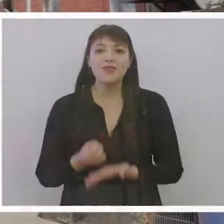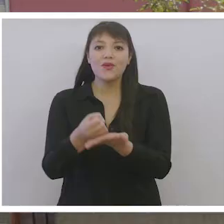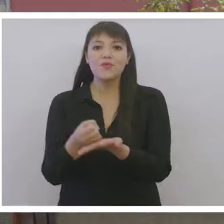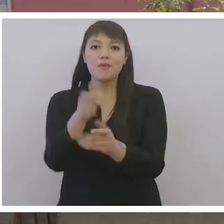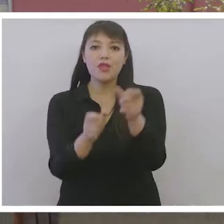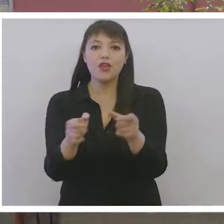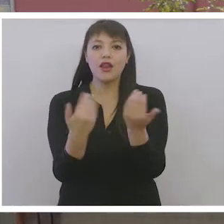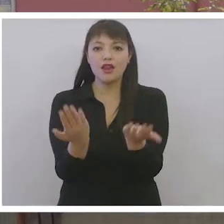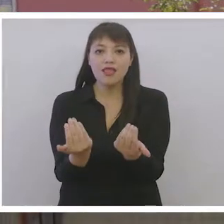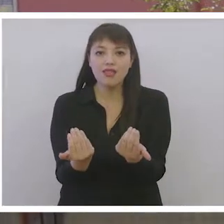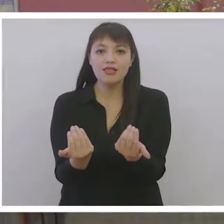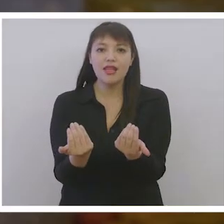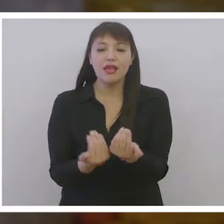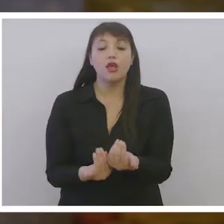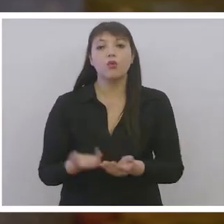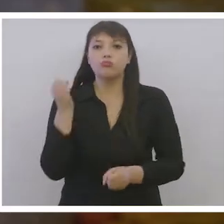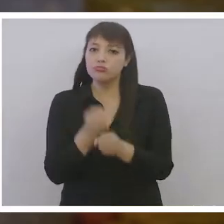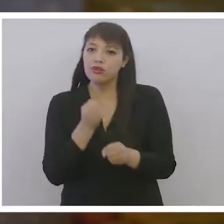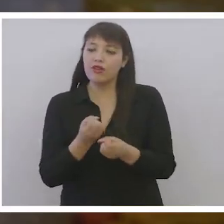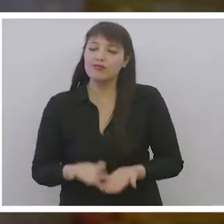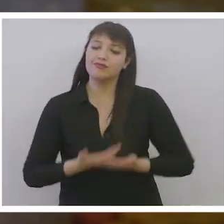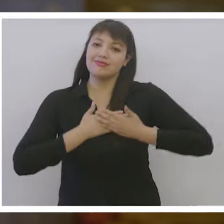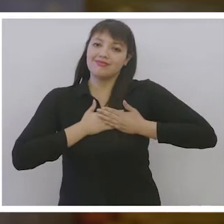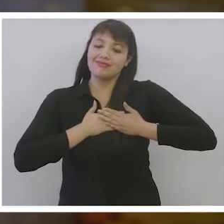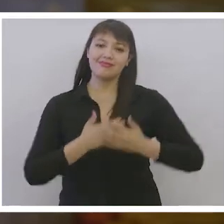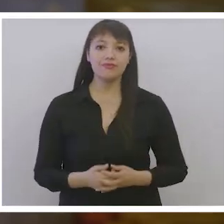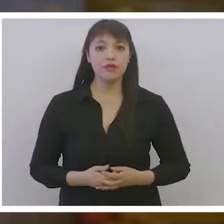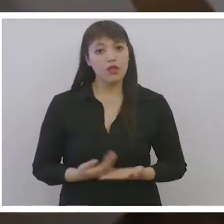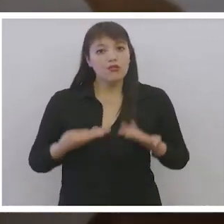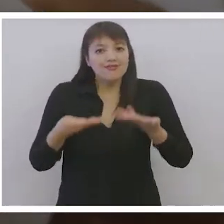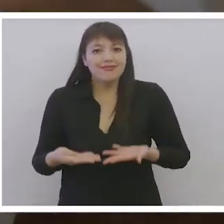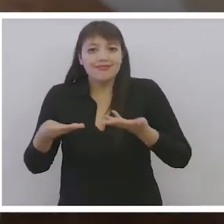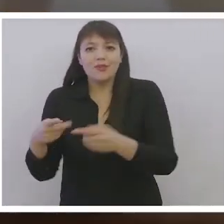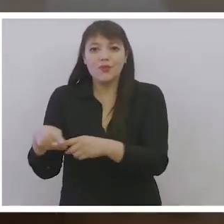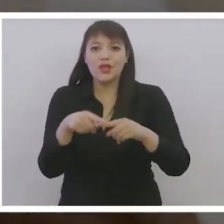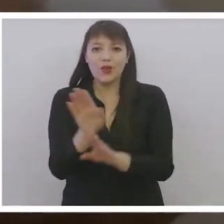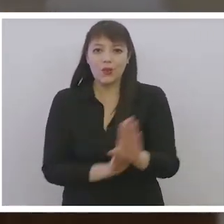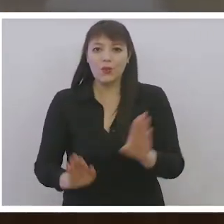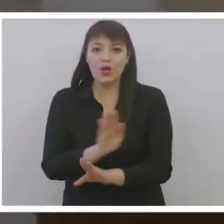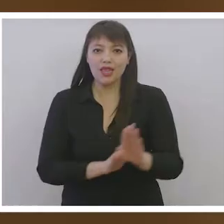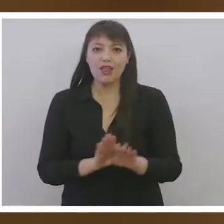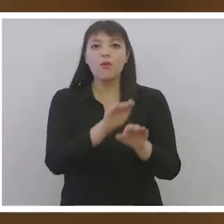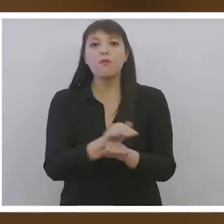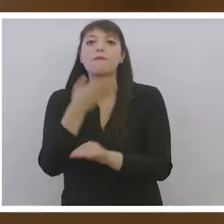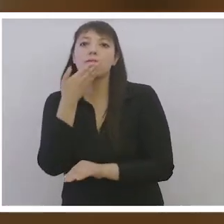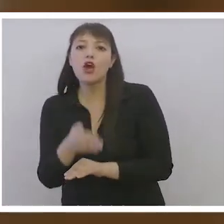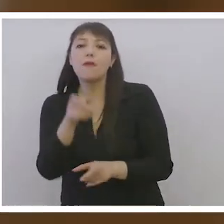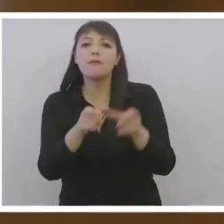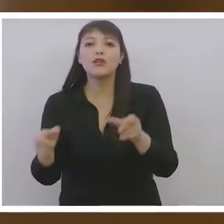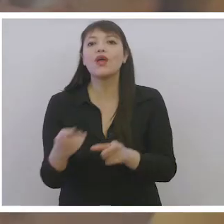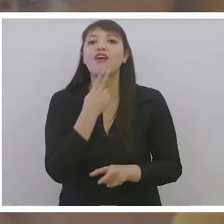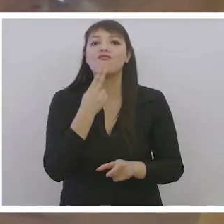Solidarizar con quien más lo necesita es una acción que reconforta el corazón. Cuando entregamos apoyos y cuidados, podemos mejorar el bienestar de